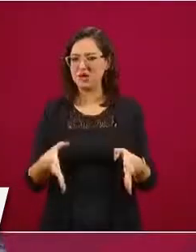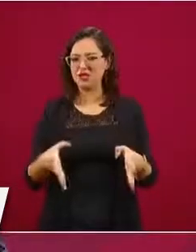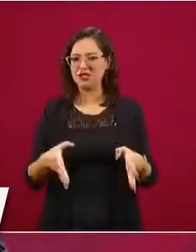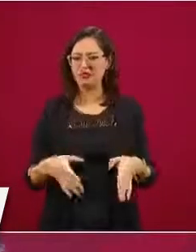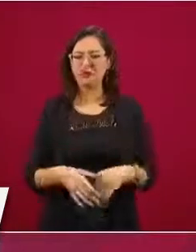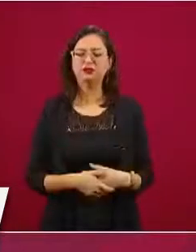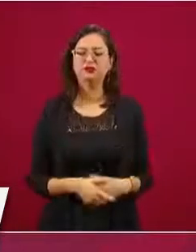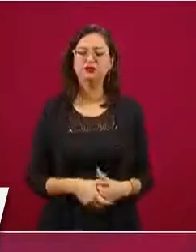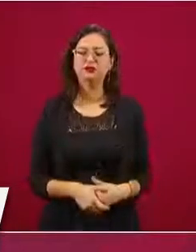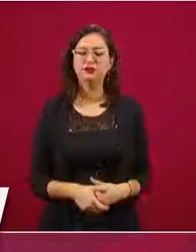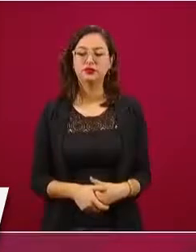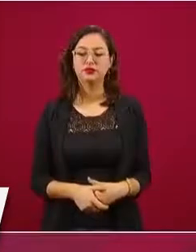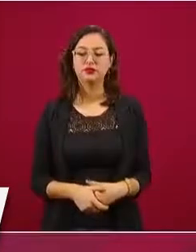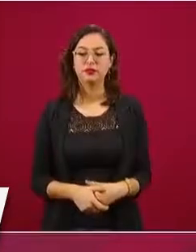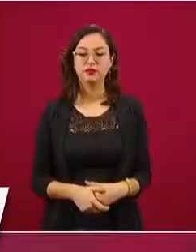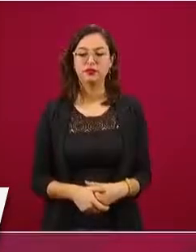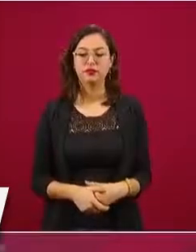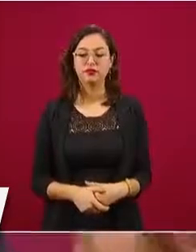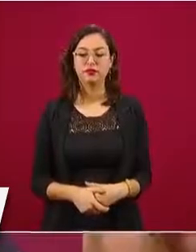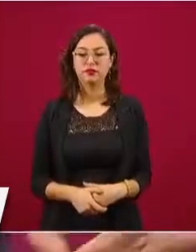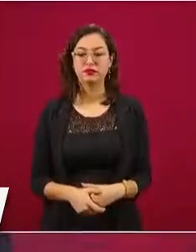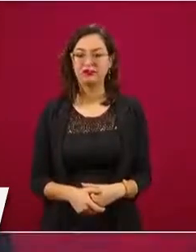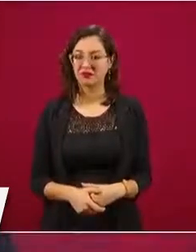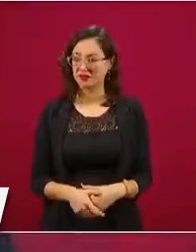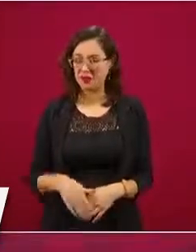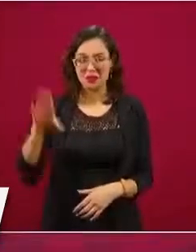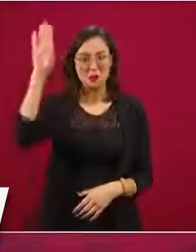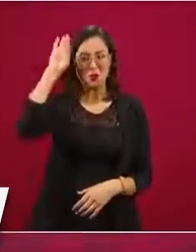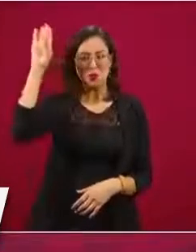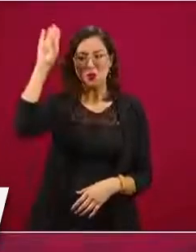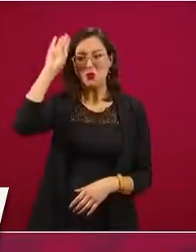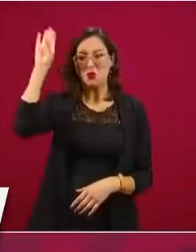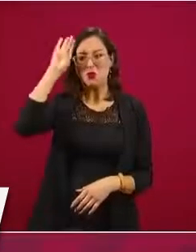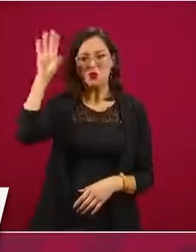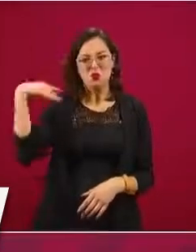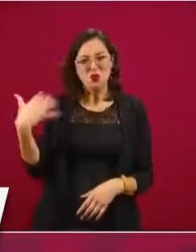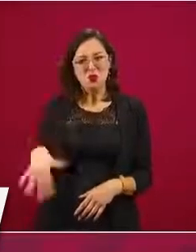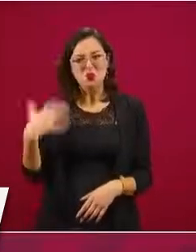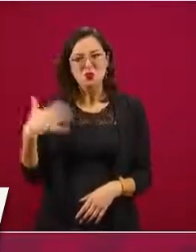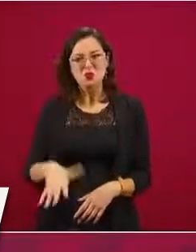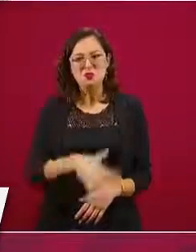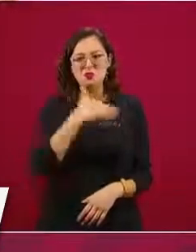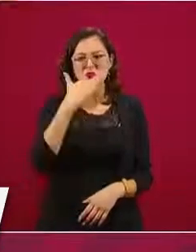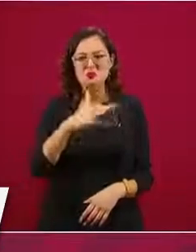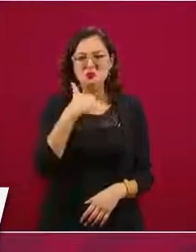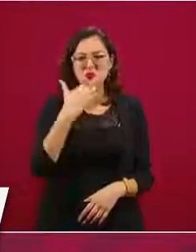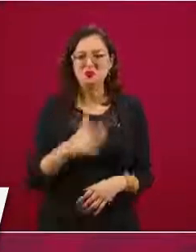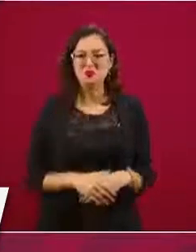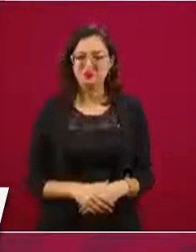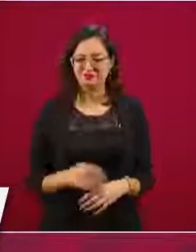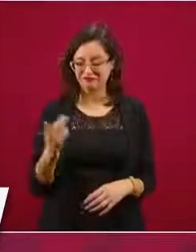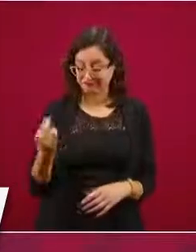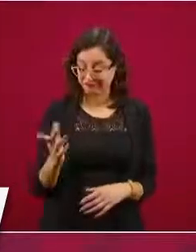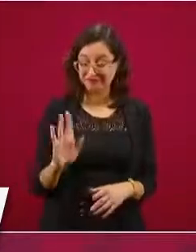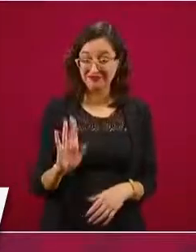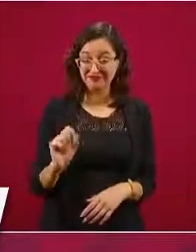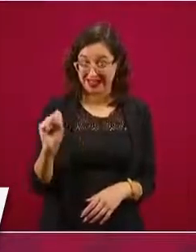Pero en grande, ahí en Economía, por ejemplo,